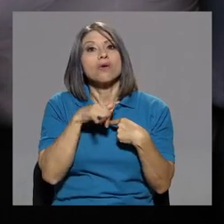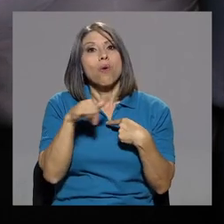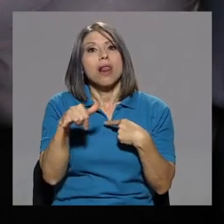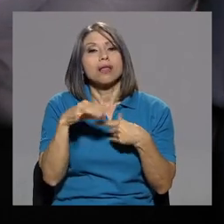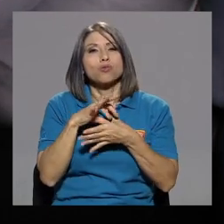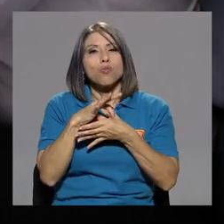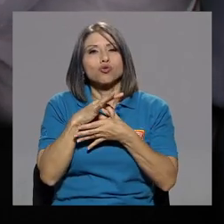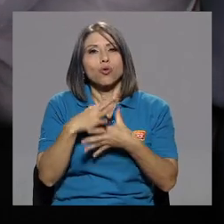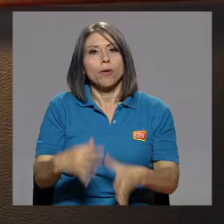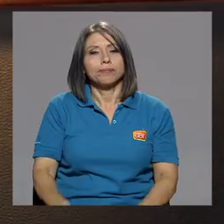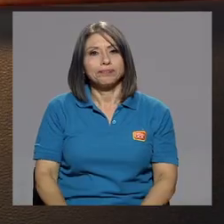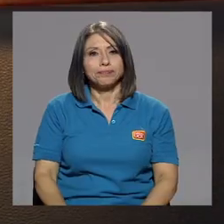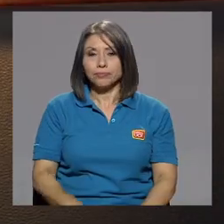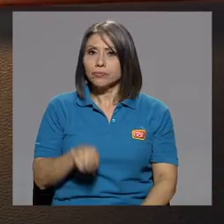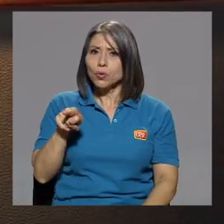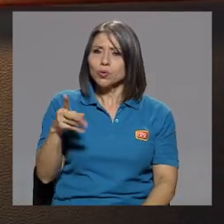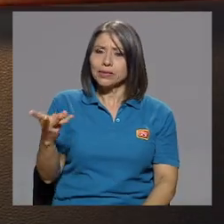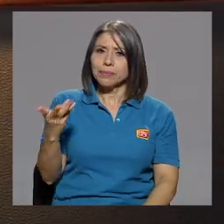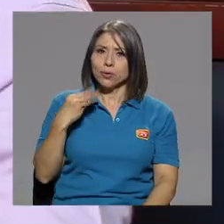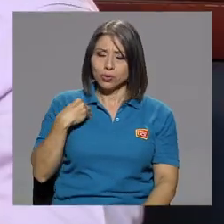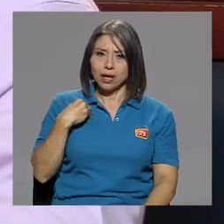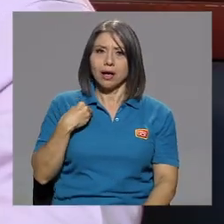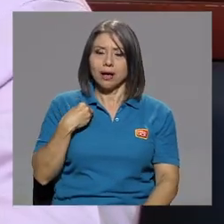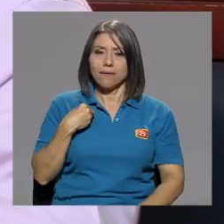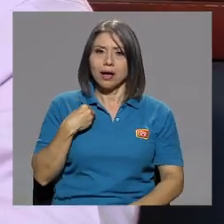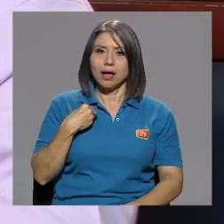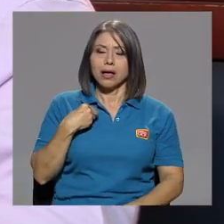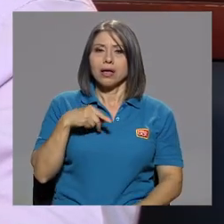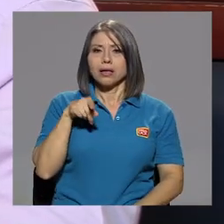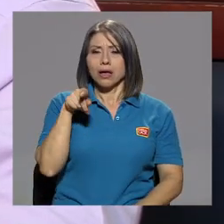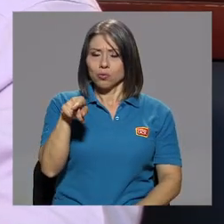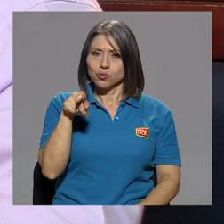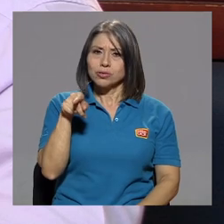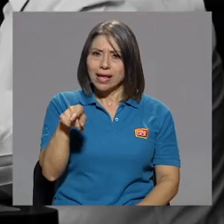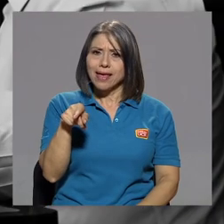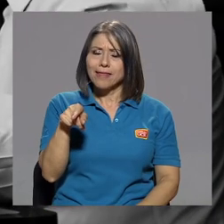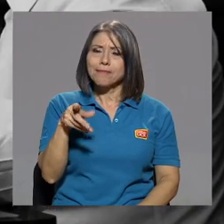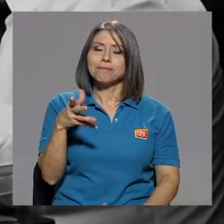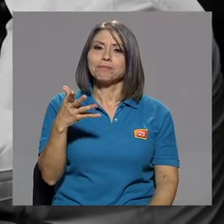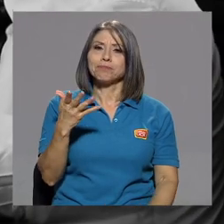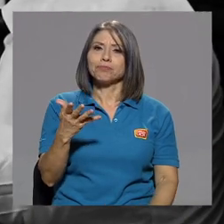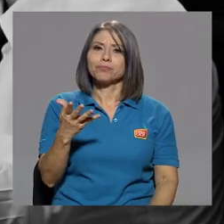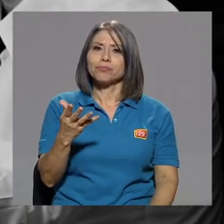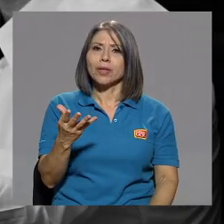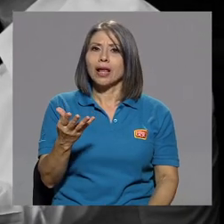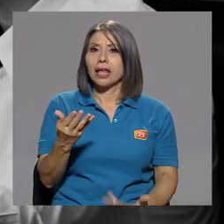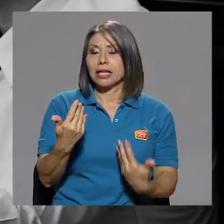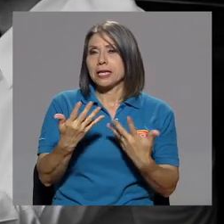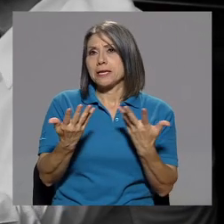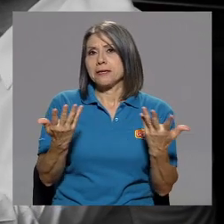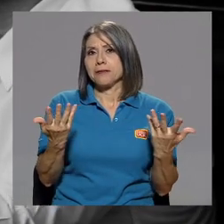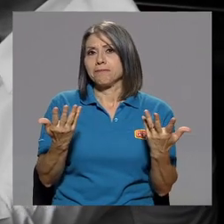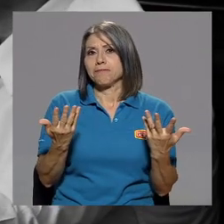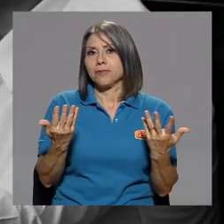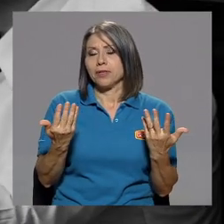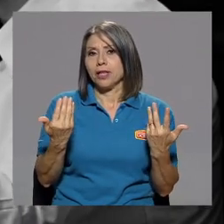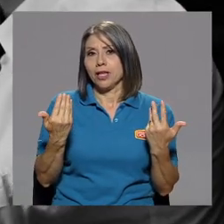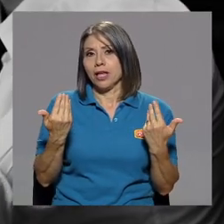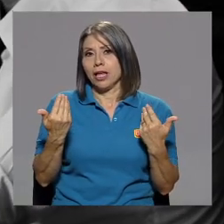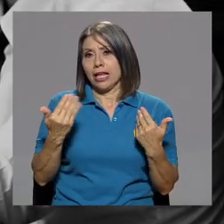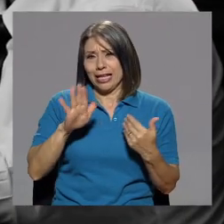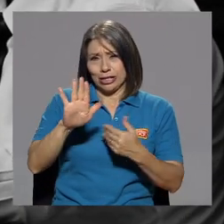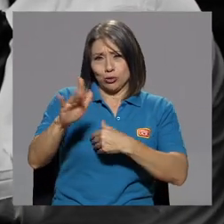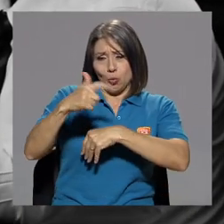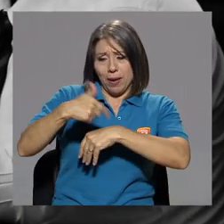igual, es un músculo. Usted me contaba que usted recibía mucha admiración de parte de los varones